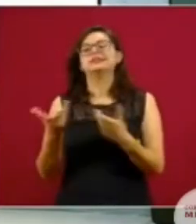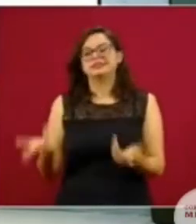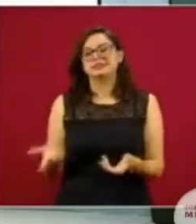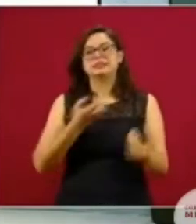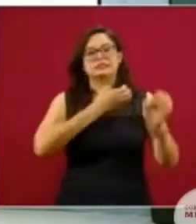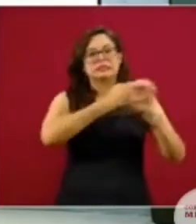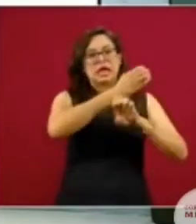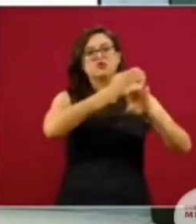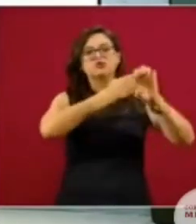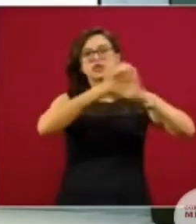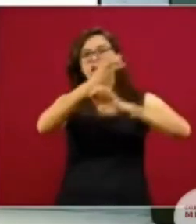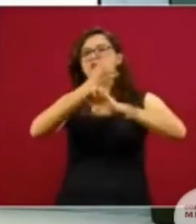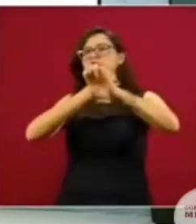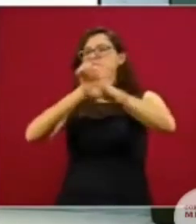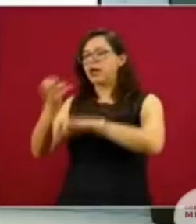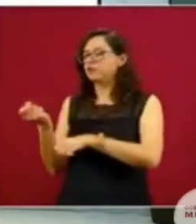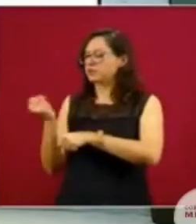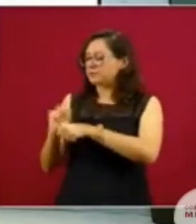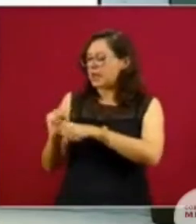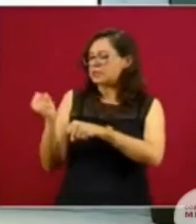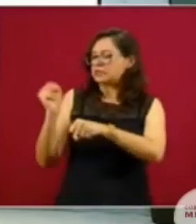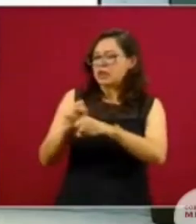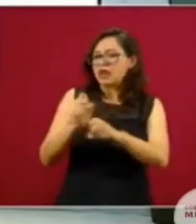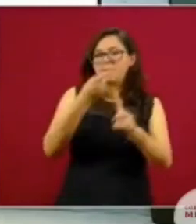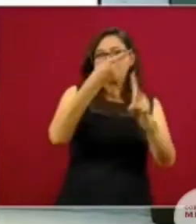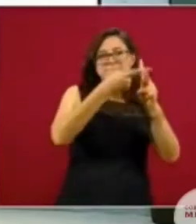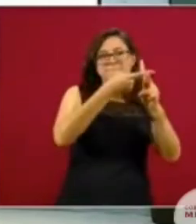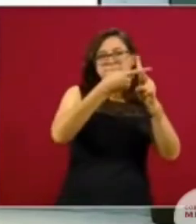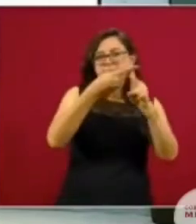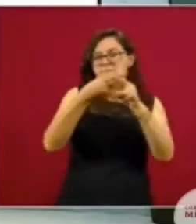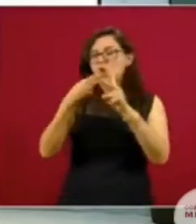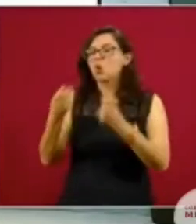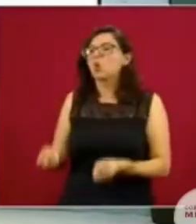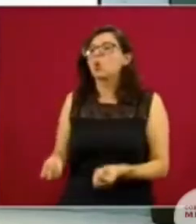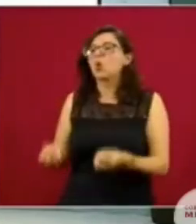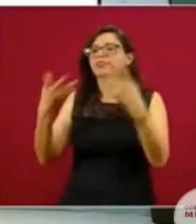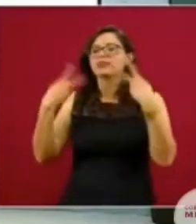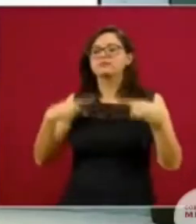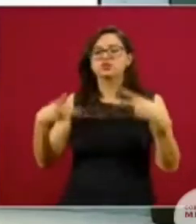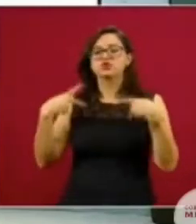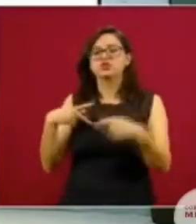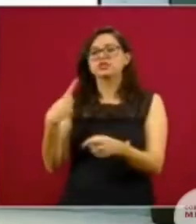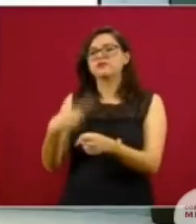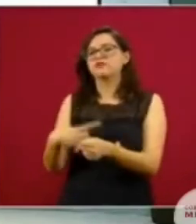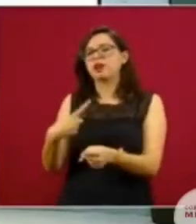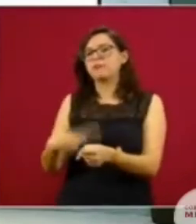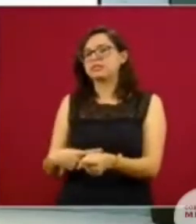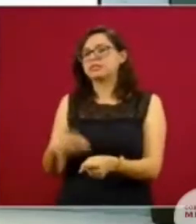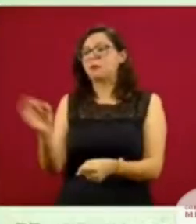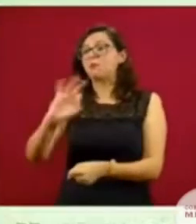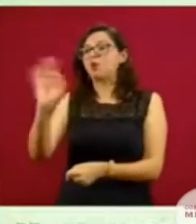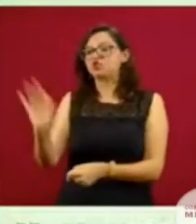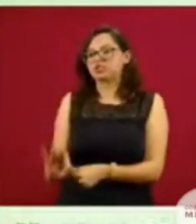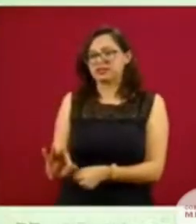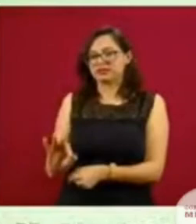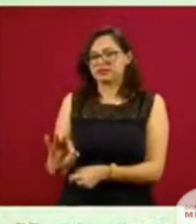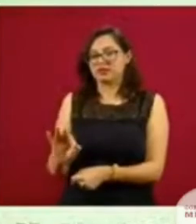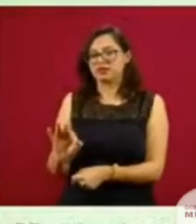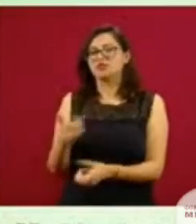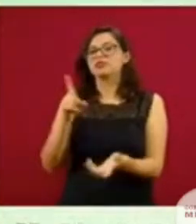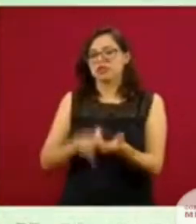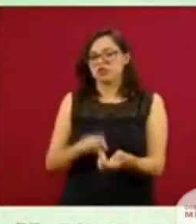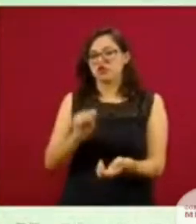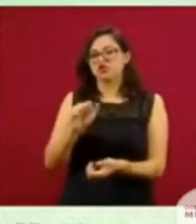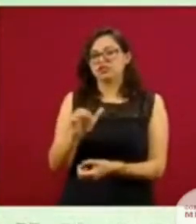reconocimiento directo, entidad por entidad y semana por semana, de qué porcentaje de personas resultan positivas